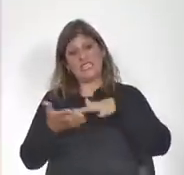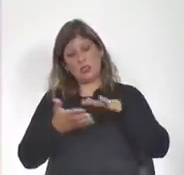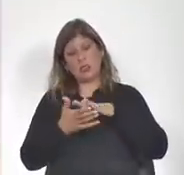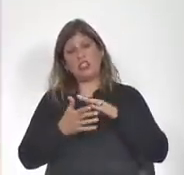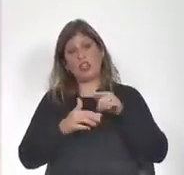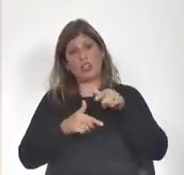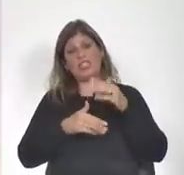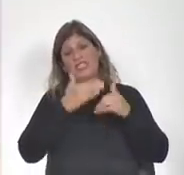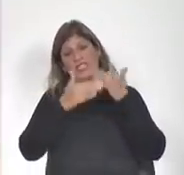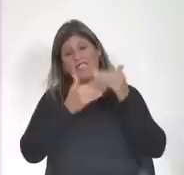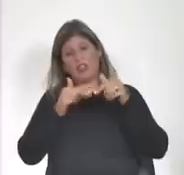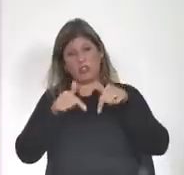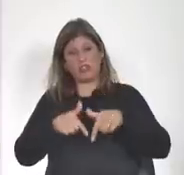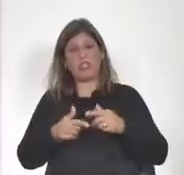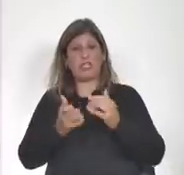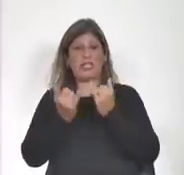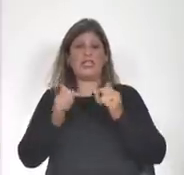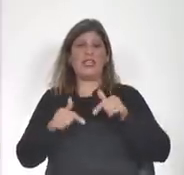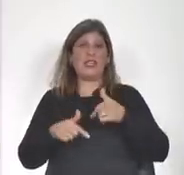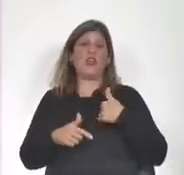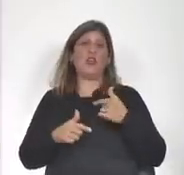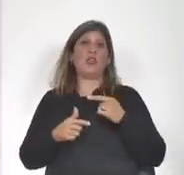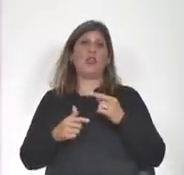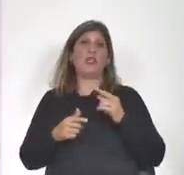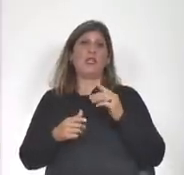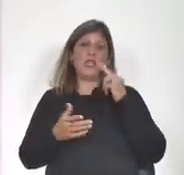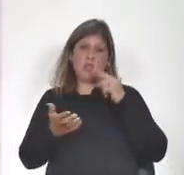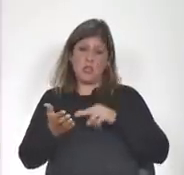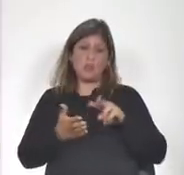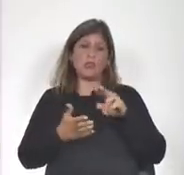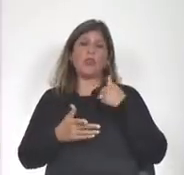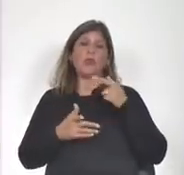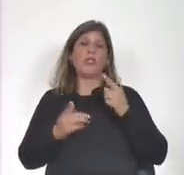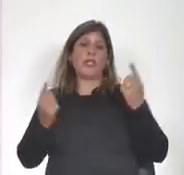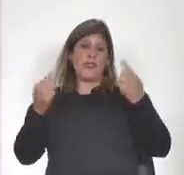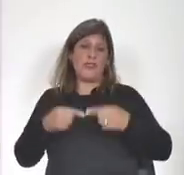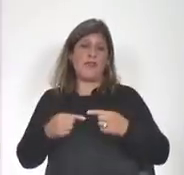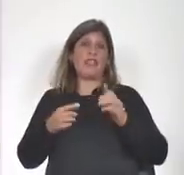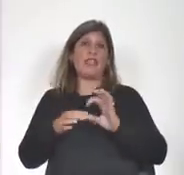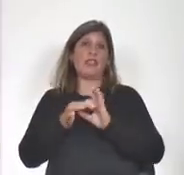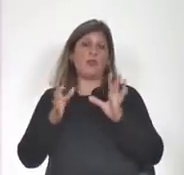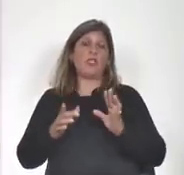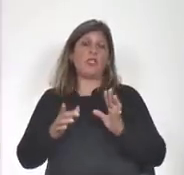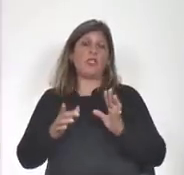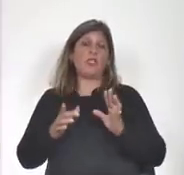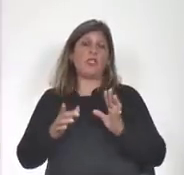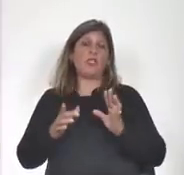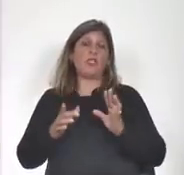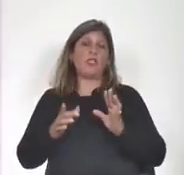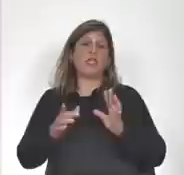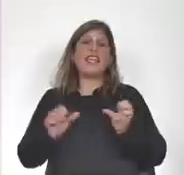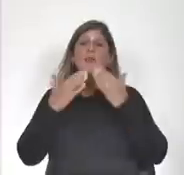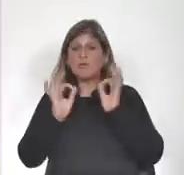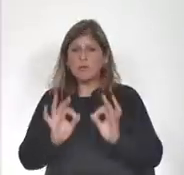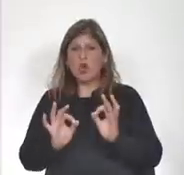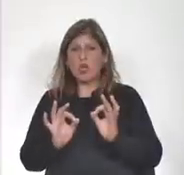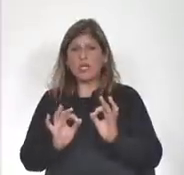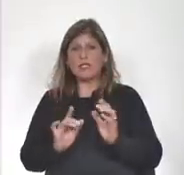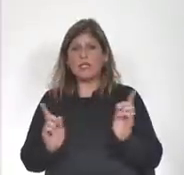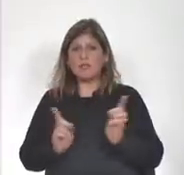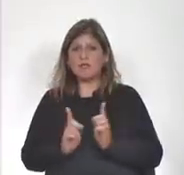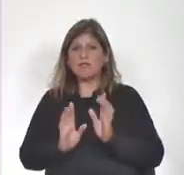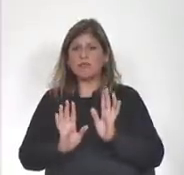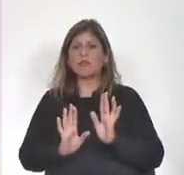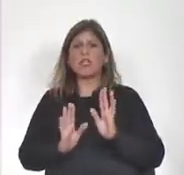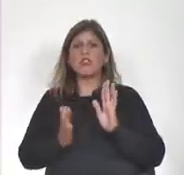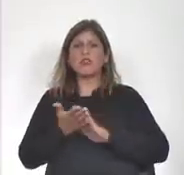esta sesión y lo que implica desde el punto de vista del debate democrático y hacer preguntas concretas sobre